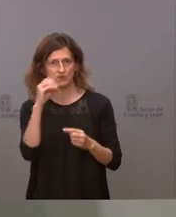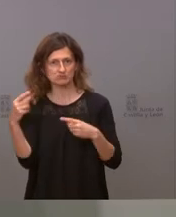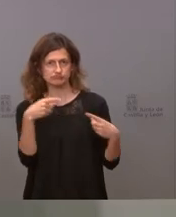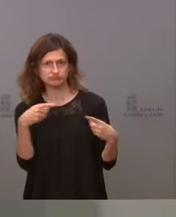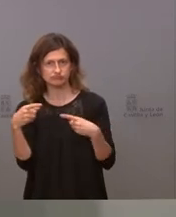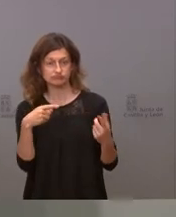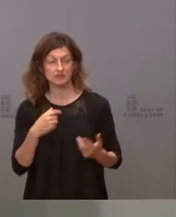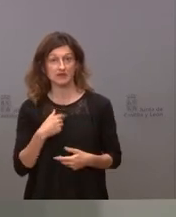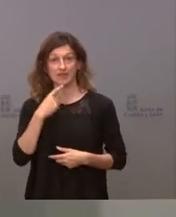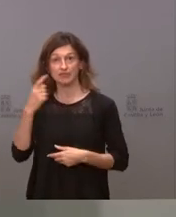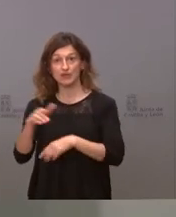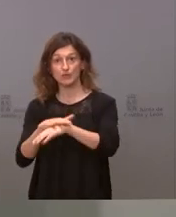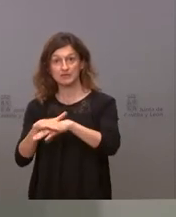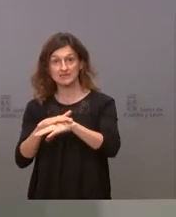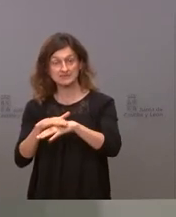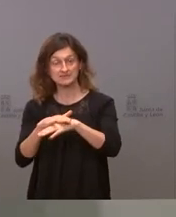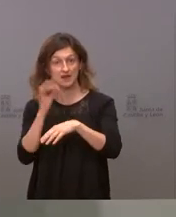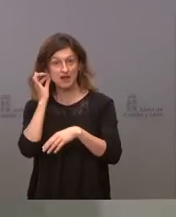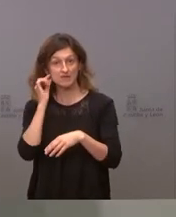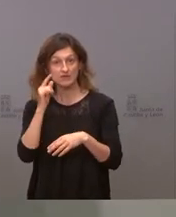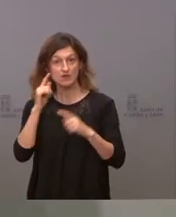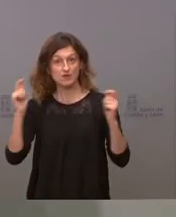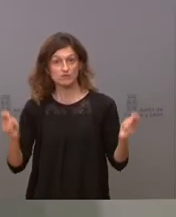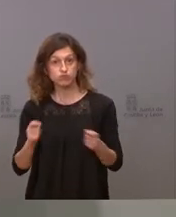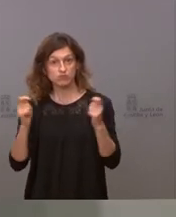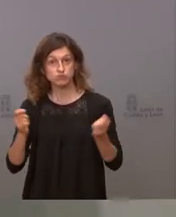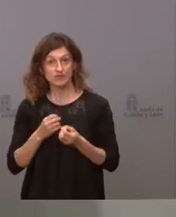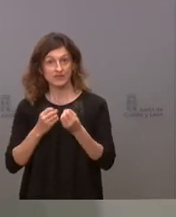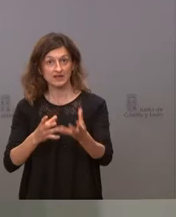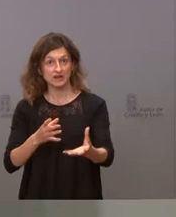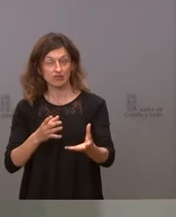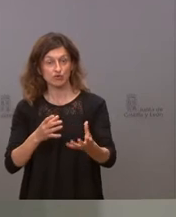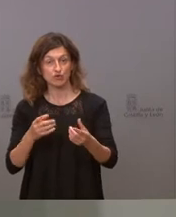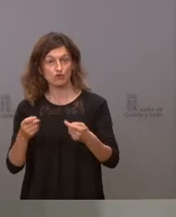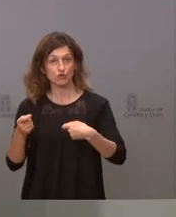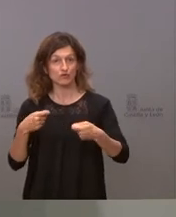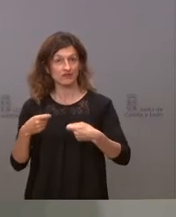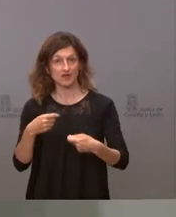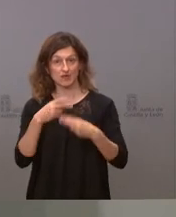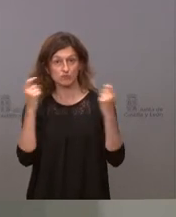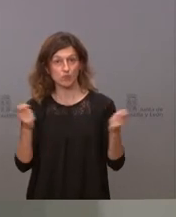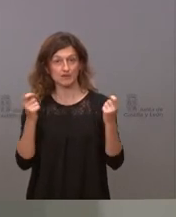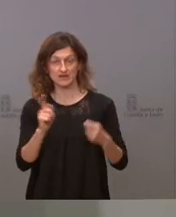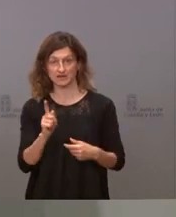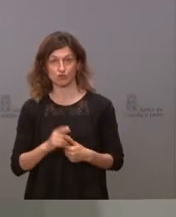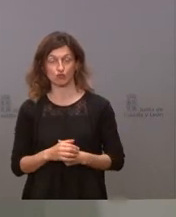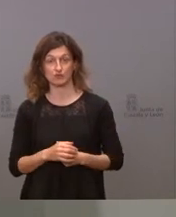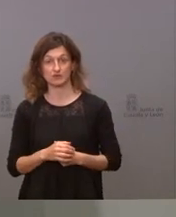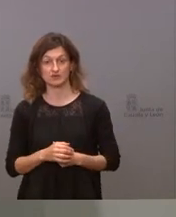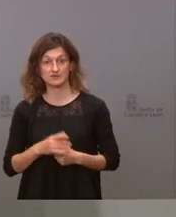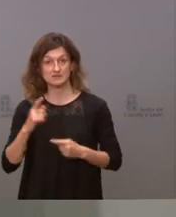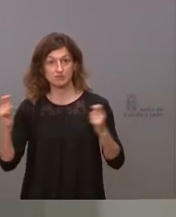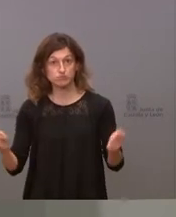recomendamos a la ministra que no publique esta declaración de acciones coordinadas porque entonces nosotros nos veríamos